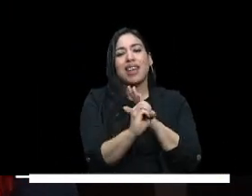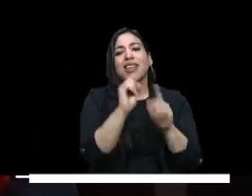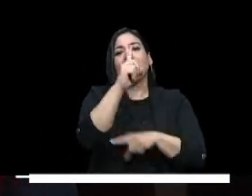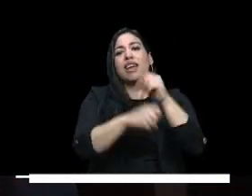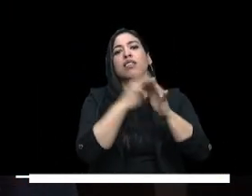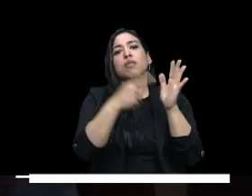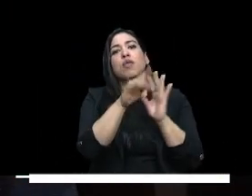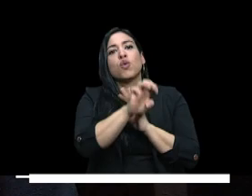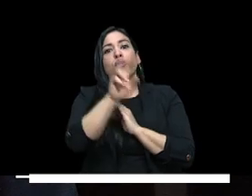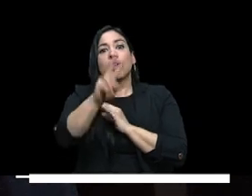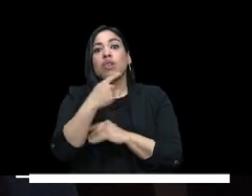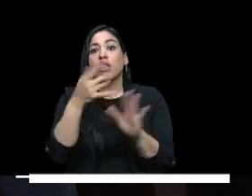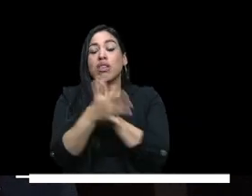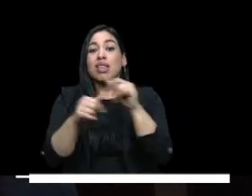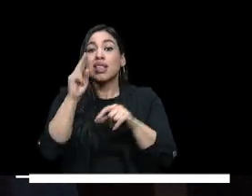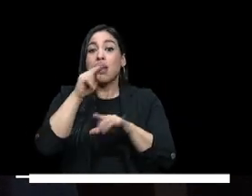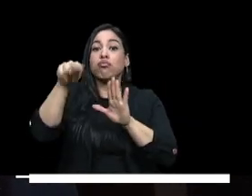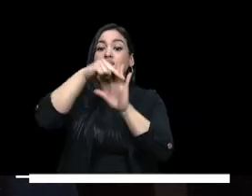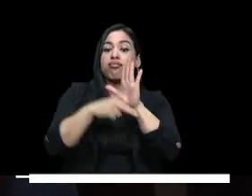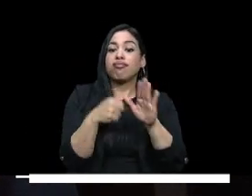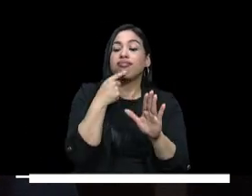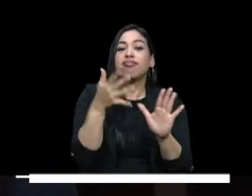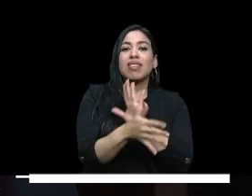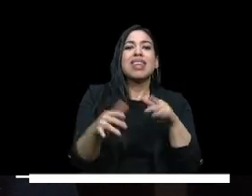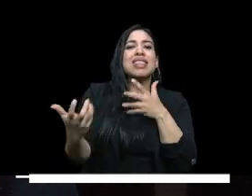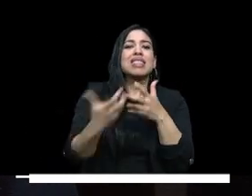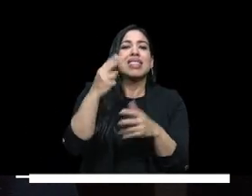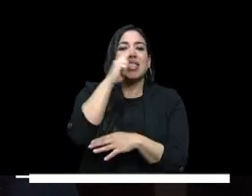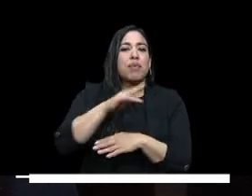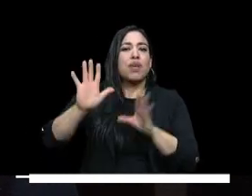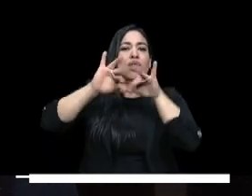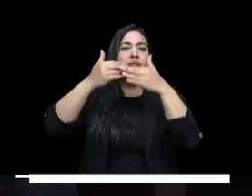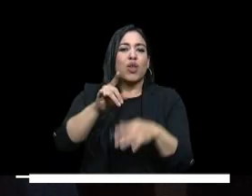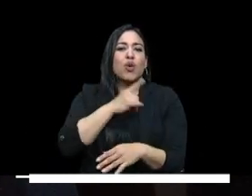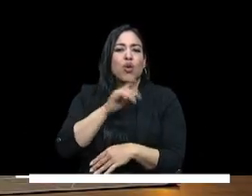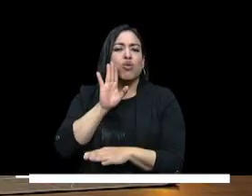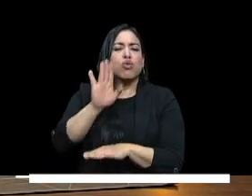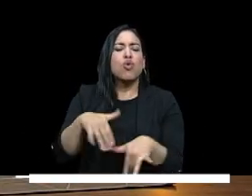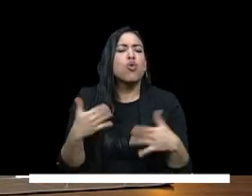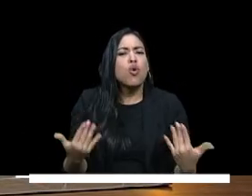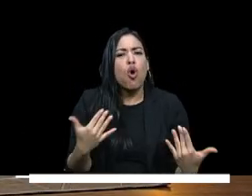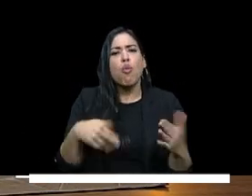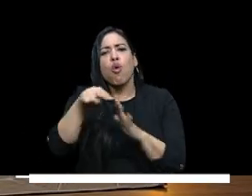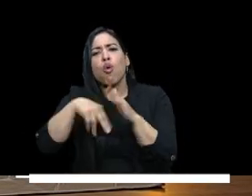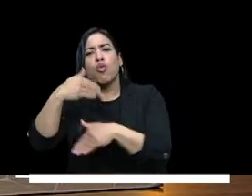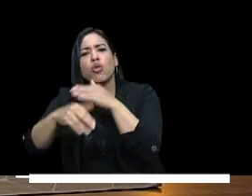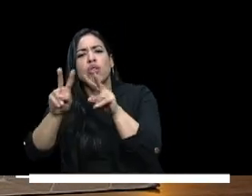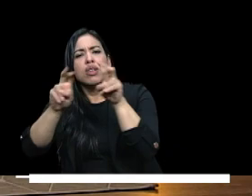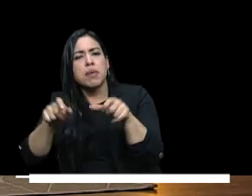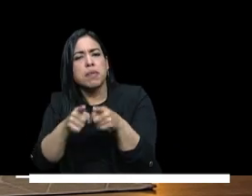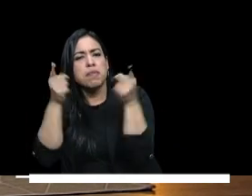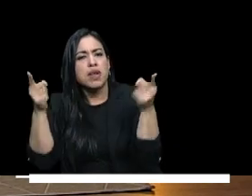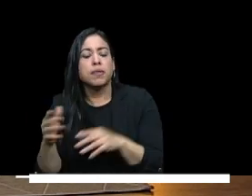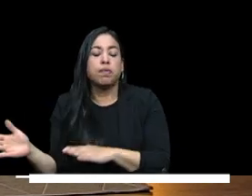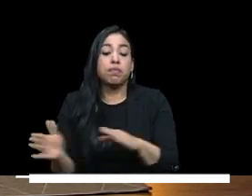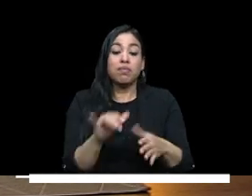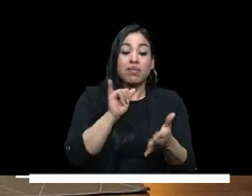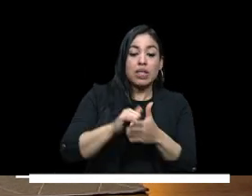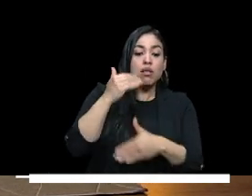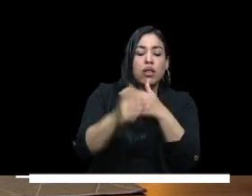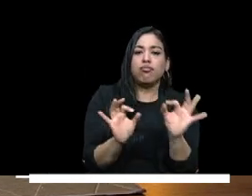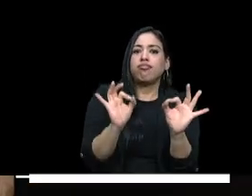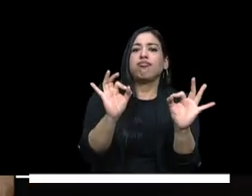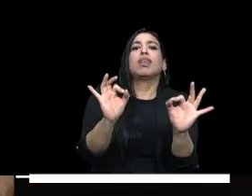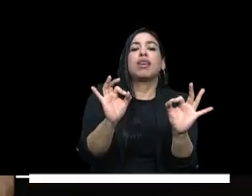que además establece el marco normativo del sistema de la educación superior ¿cómo va este proceso? este proceso va